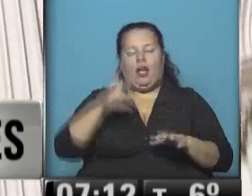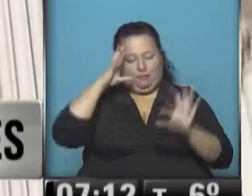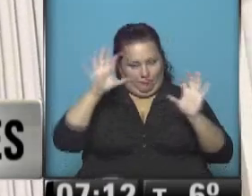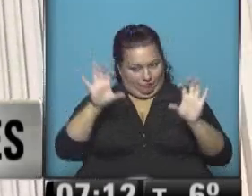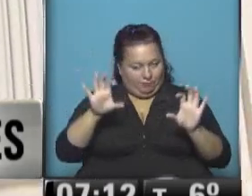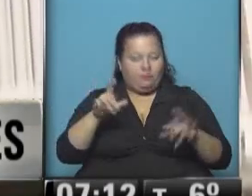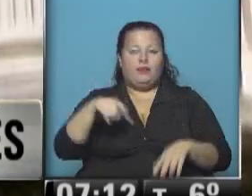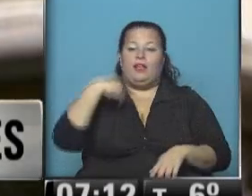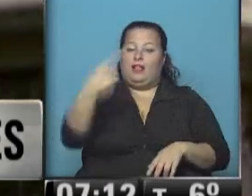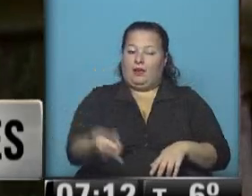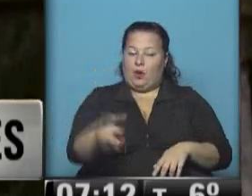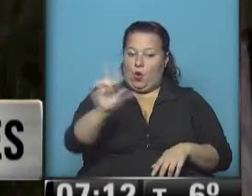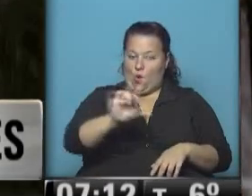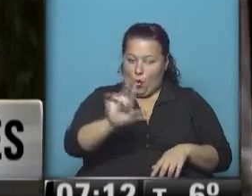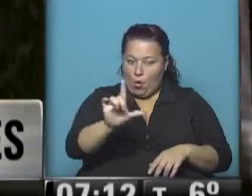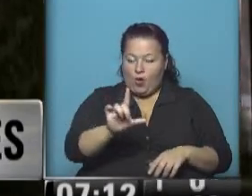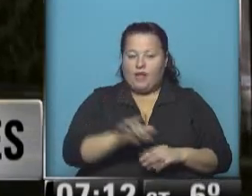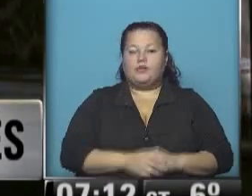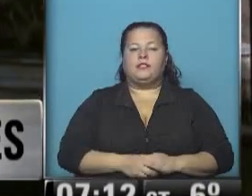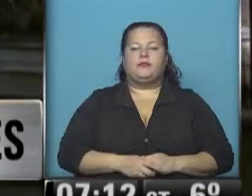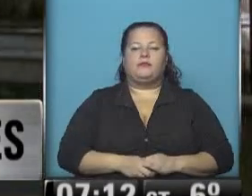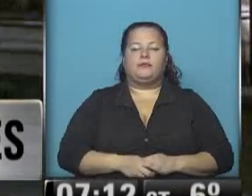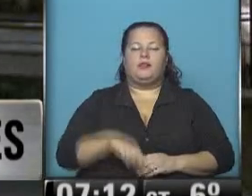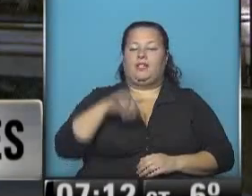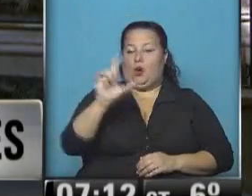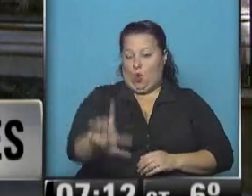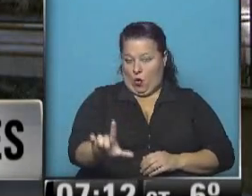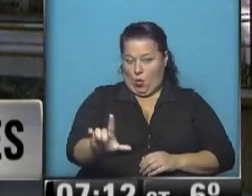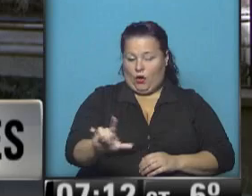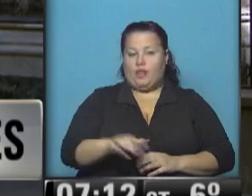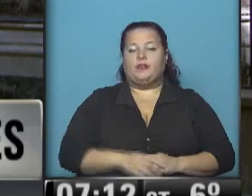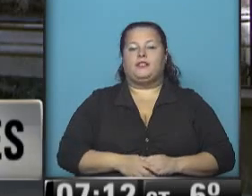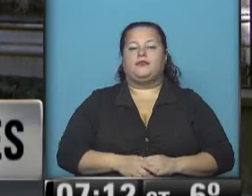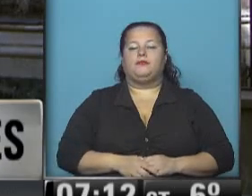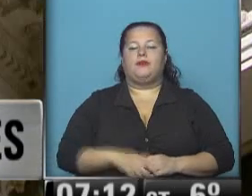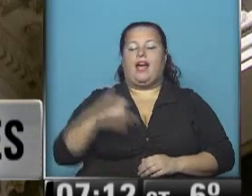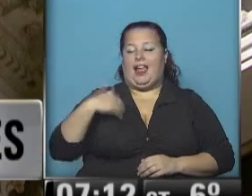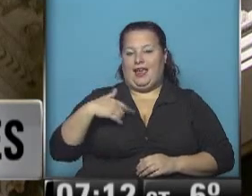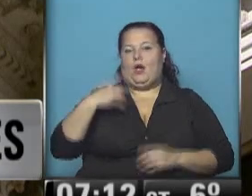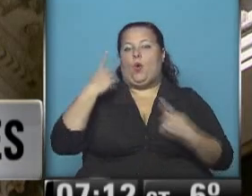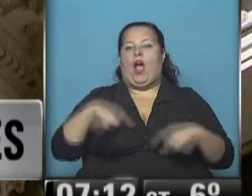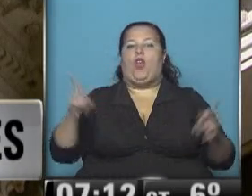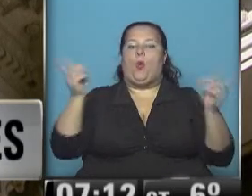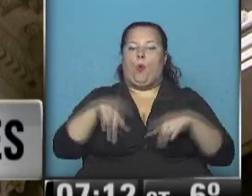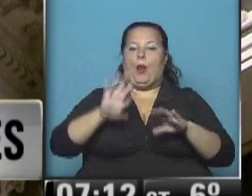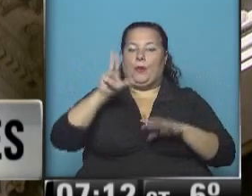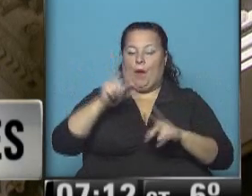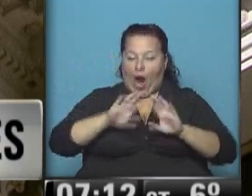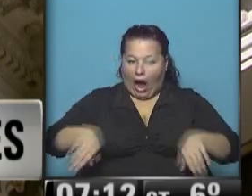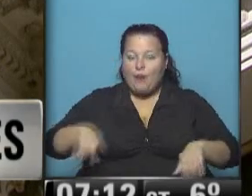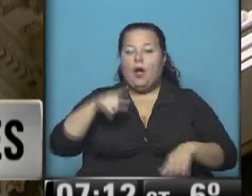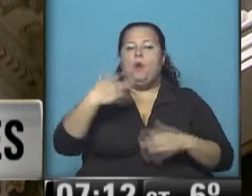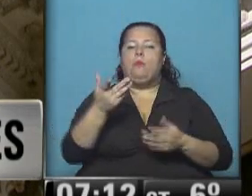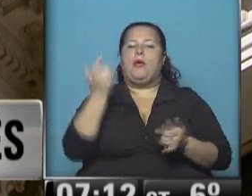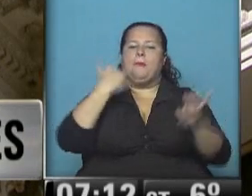nota. A partir del próximo lunes... Sí, próximo día hábil. El próximo día hábil que tengamos los argentinos, una vez que vuelvan a abrir los bancos, usted va a poder